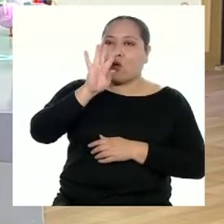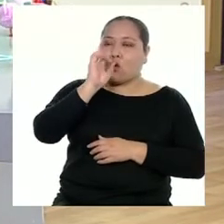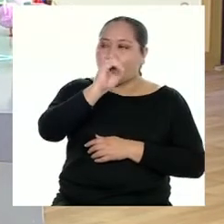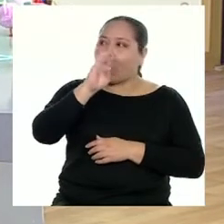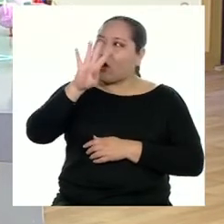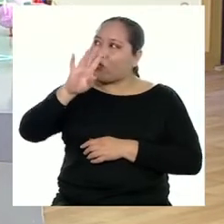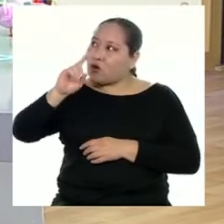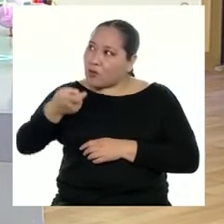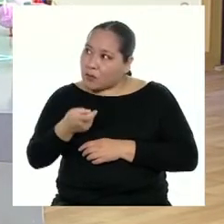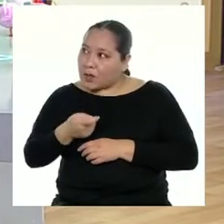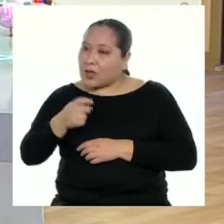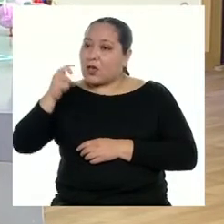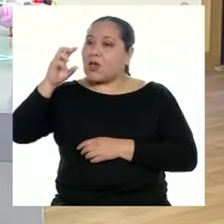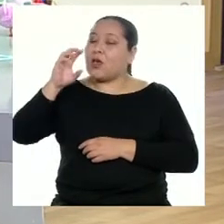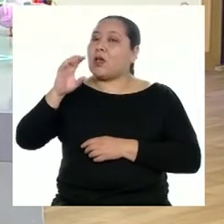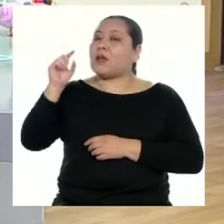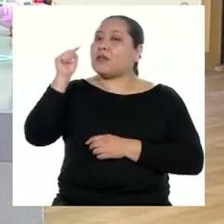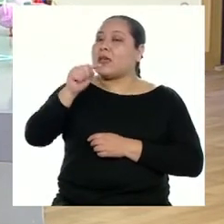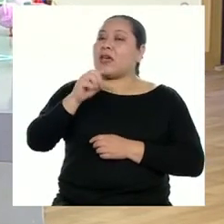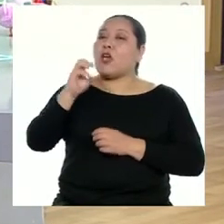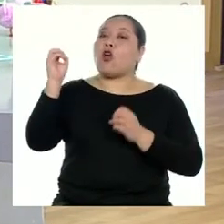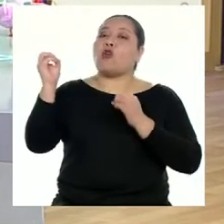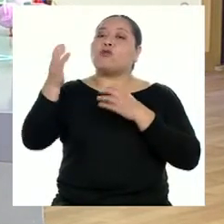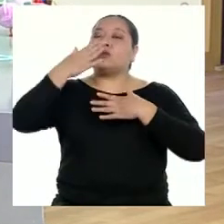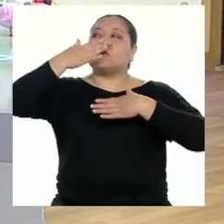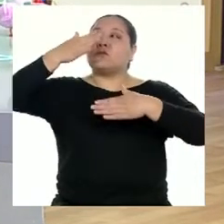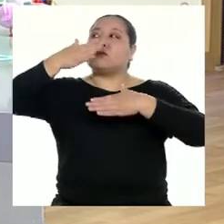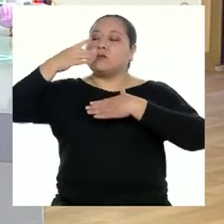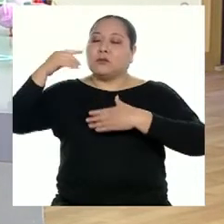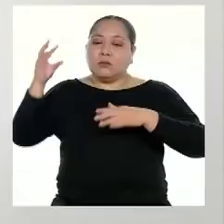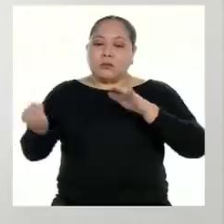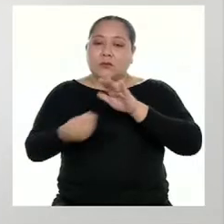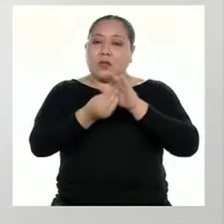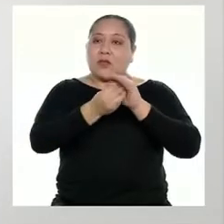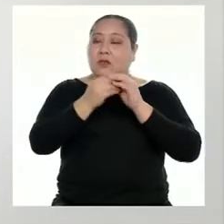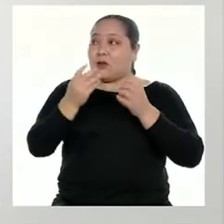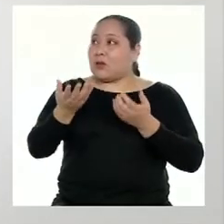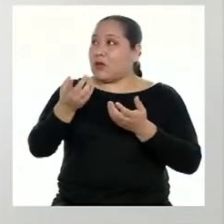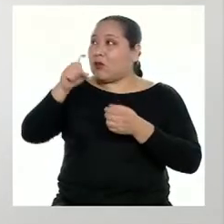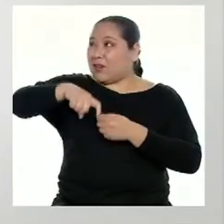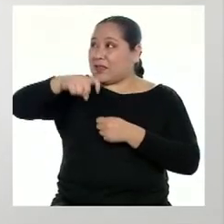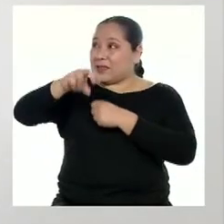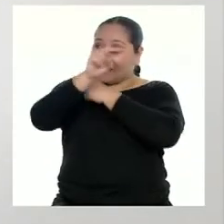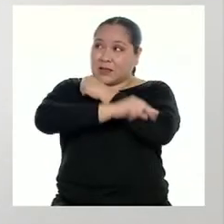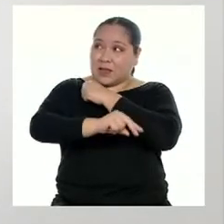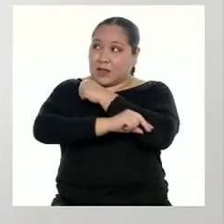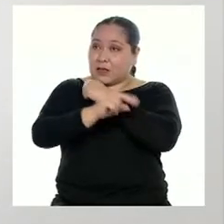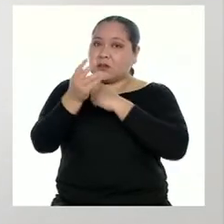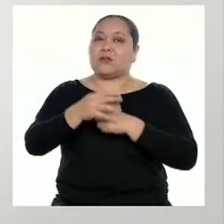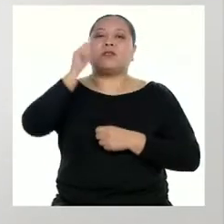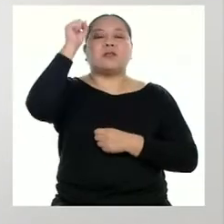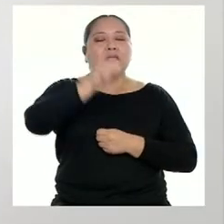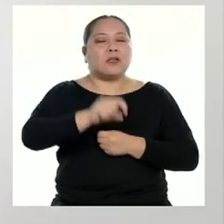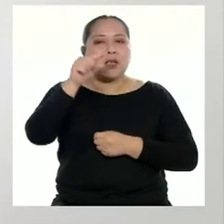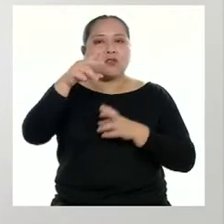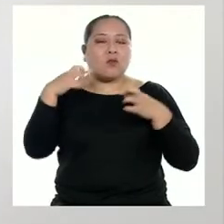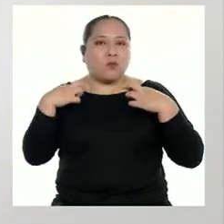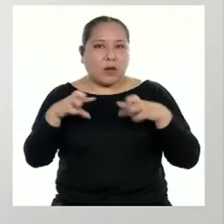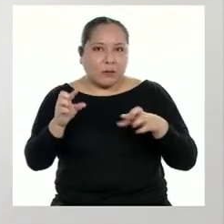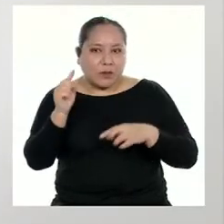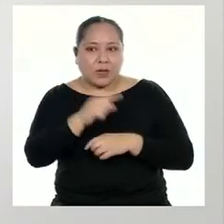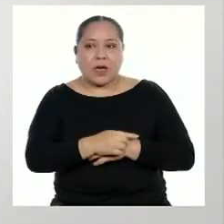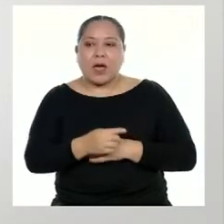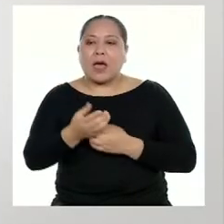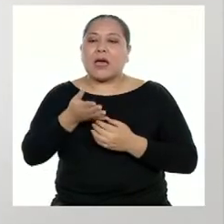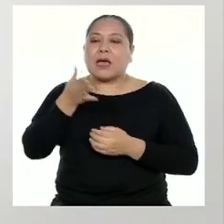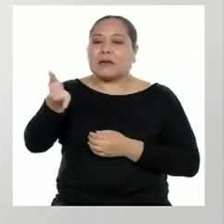kilogramos por día de oxígeno medicinal a la oferta nacional. Así es. Esto permitirá abastecer a